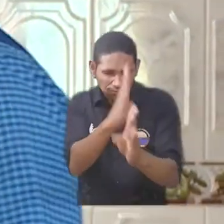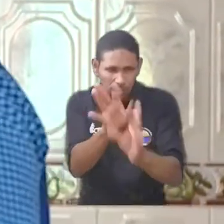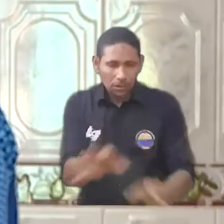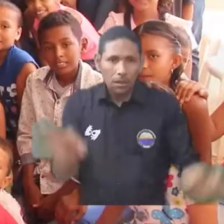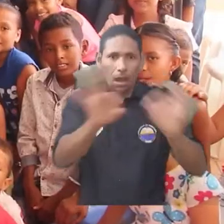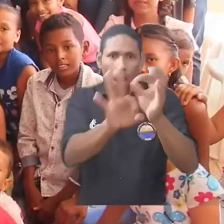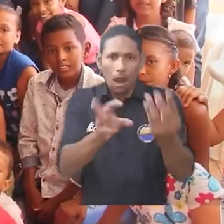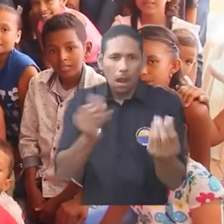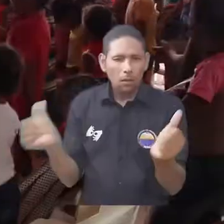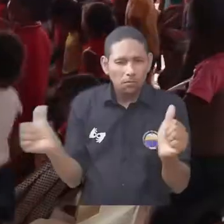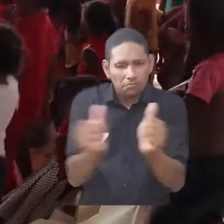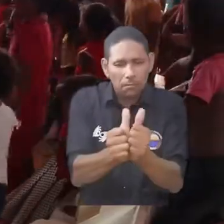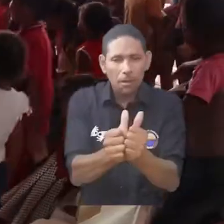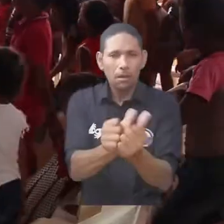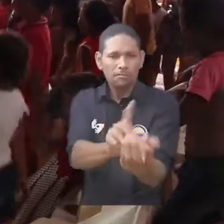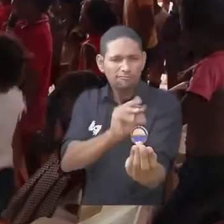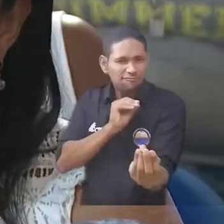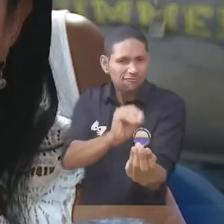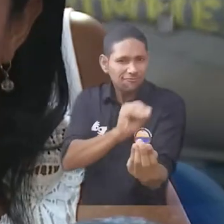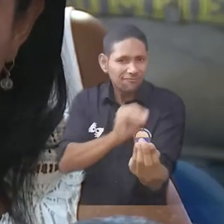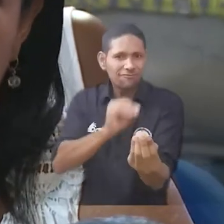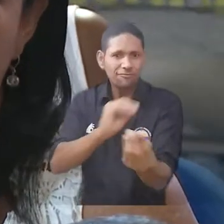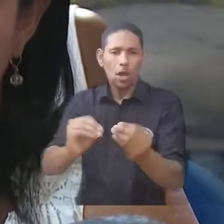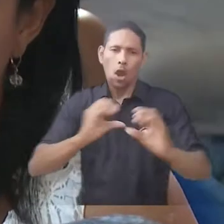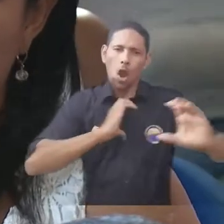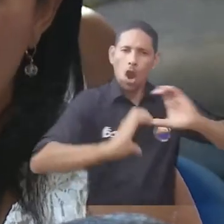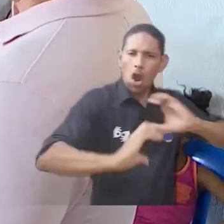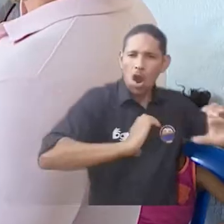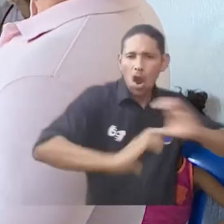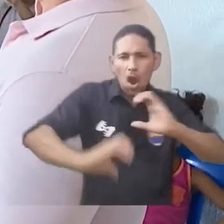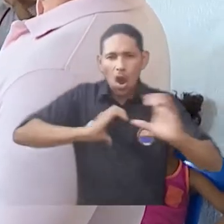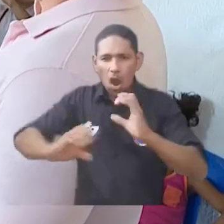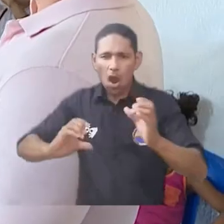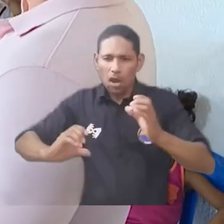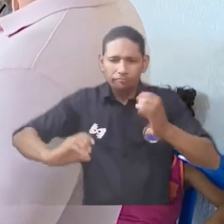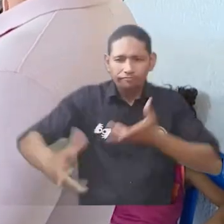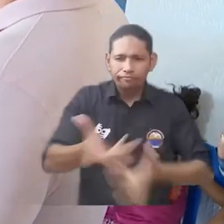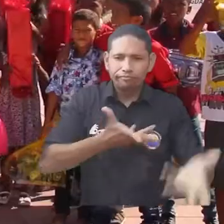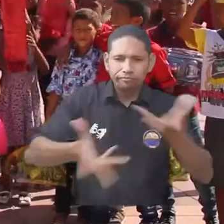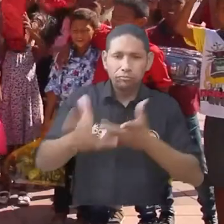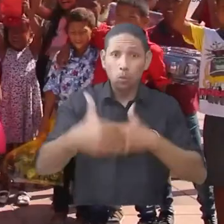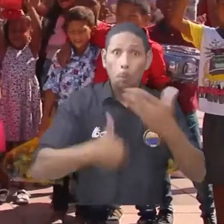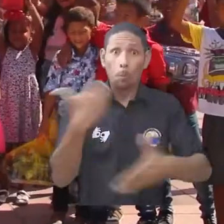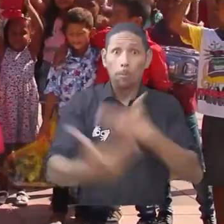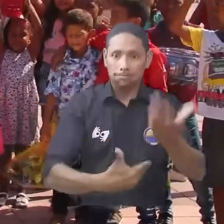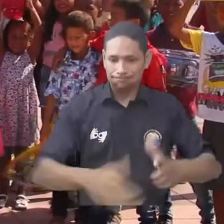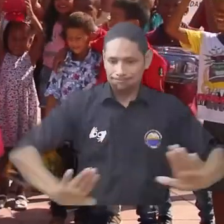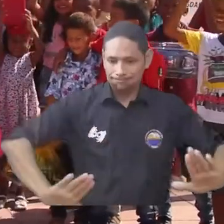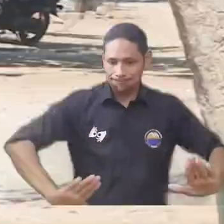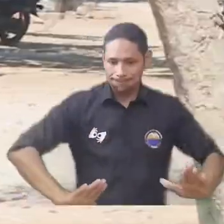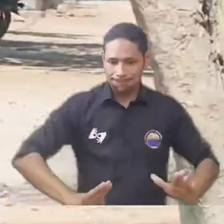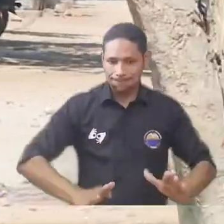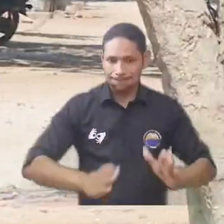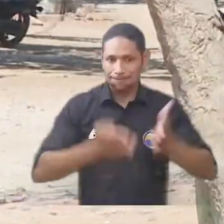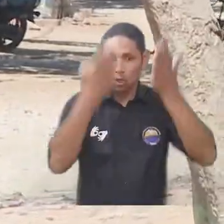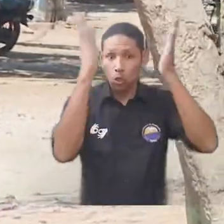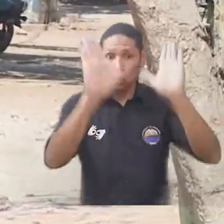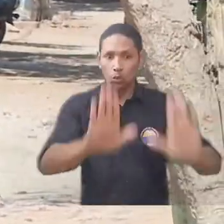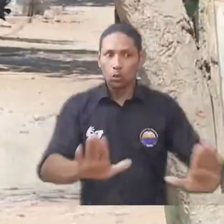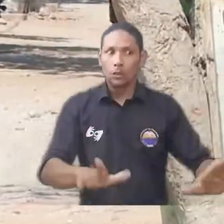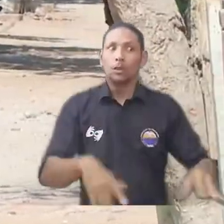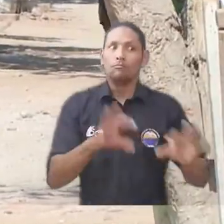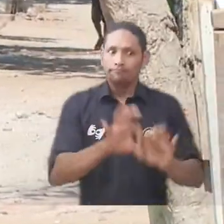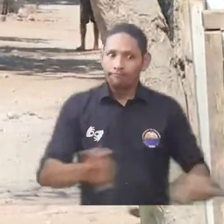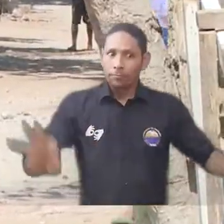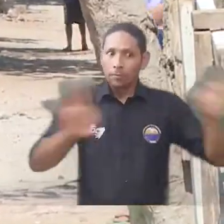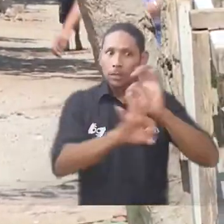acompañamiento, formación, documentación y comunicación para generar un proceso de mejoramiento y cultura en